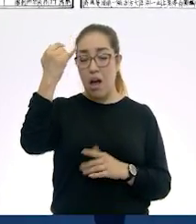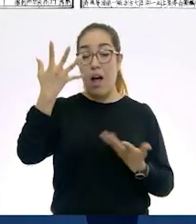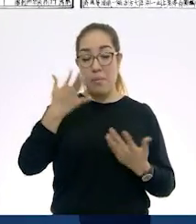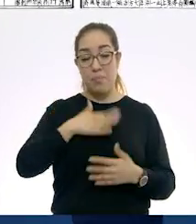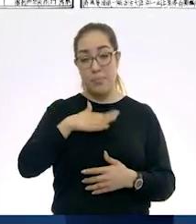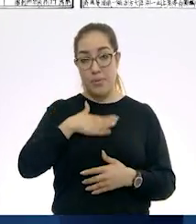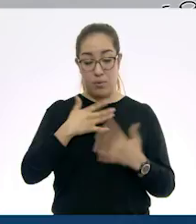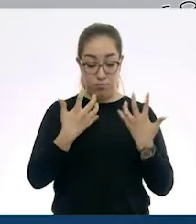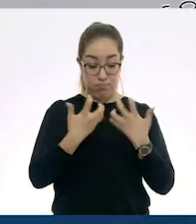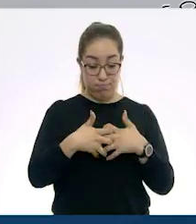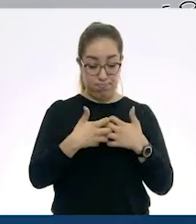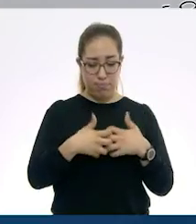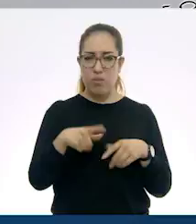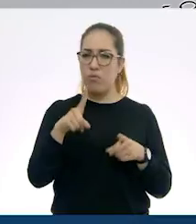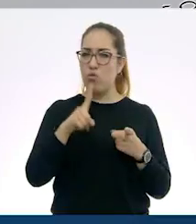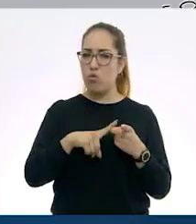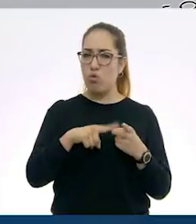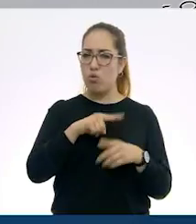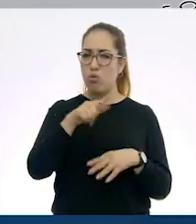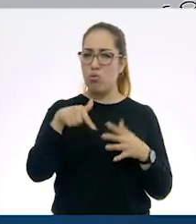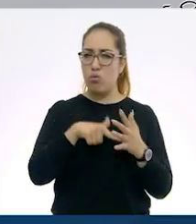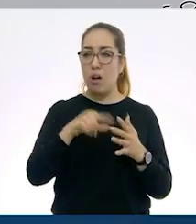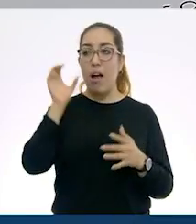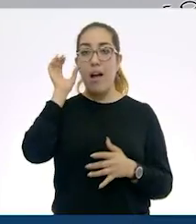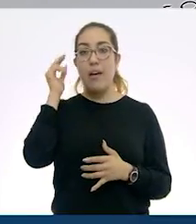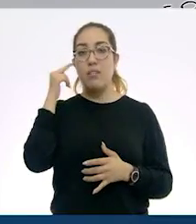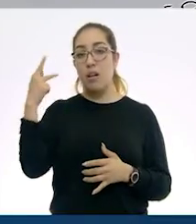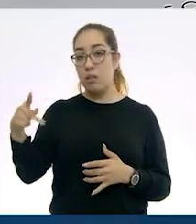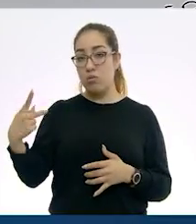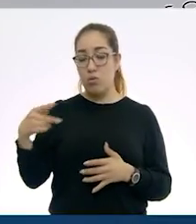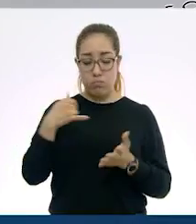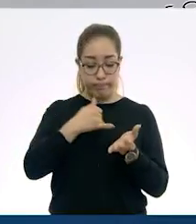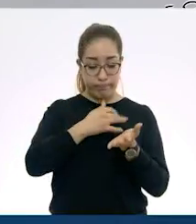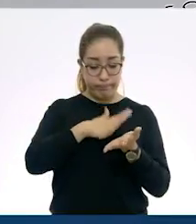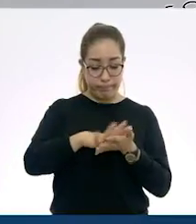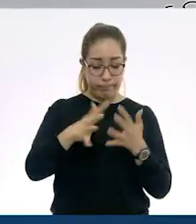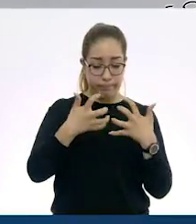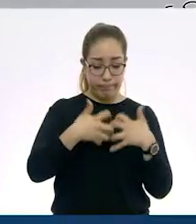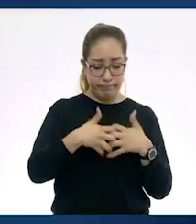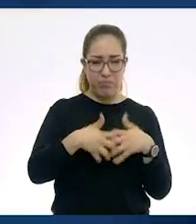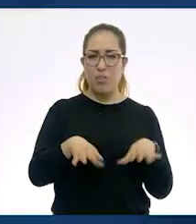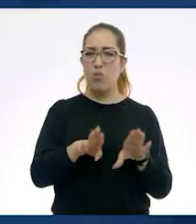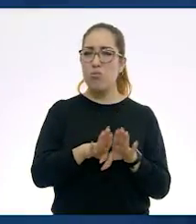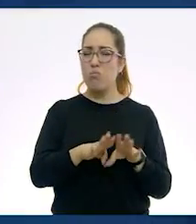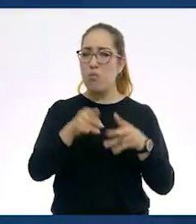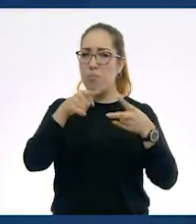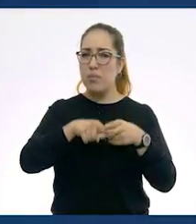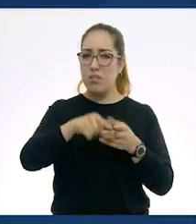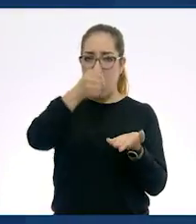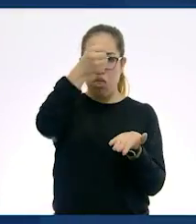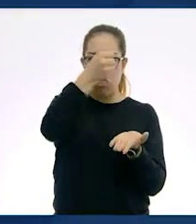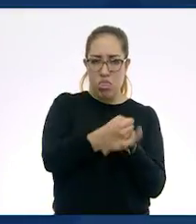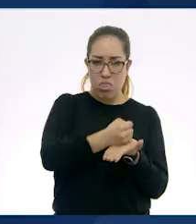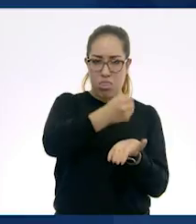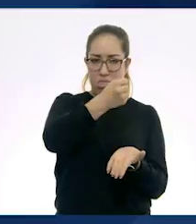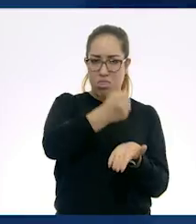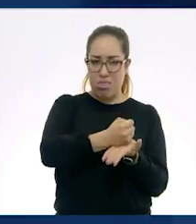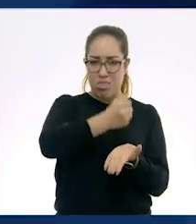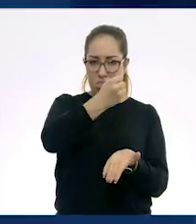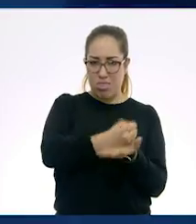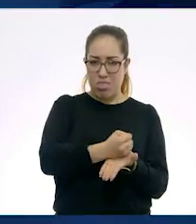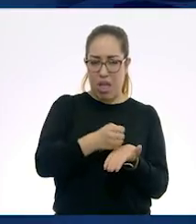imprenta se originó en China y la forma para desarrollarla fue a partir de sellos. Ellos creaban sellos con los